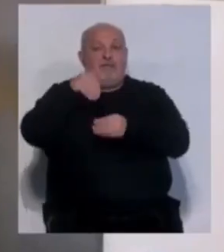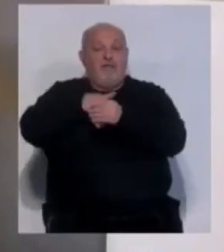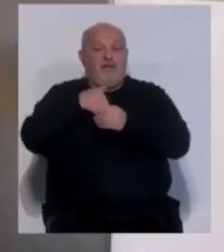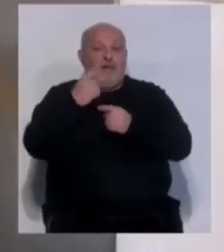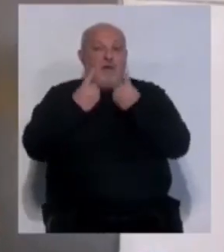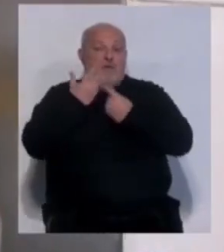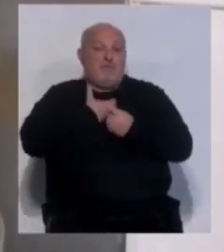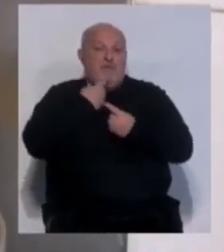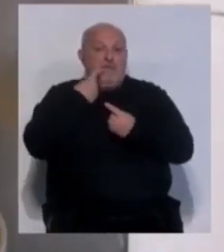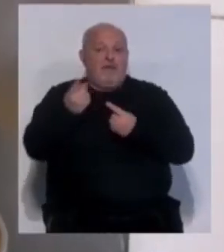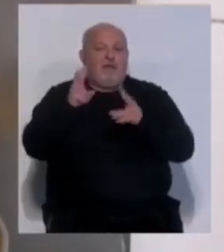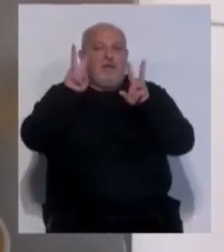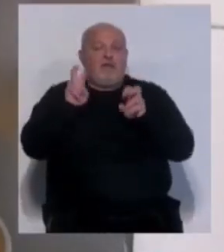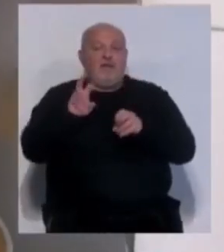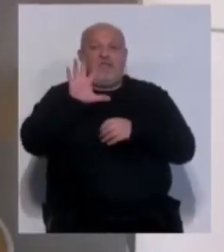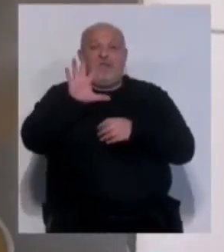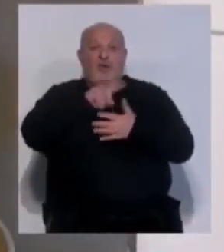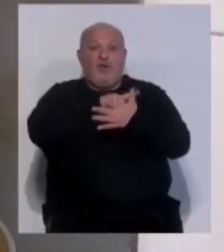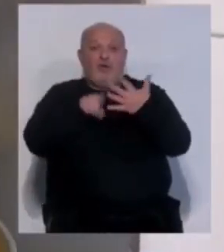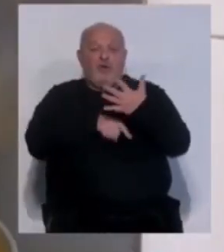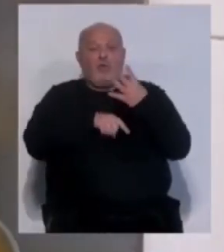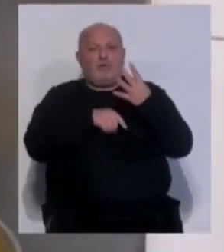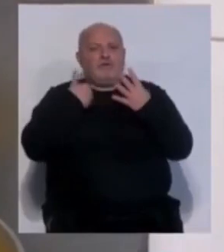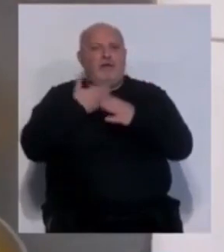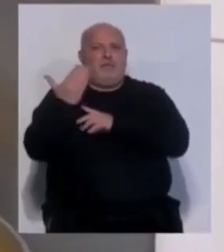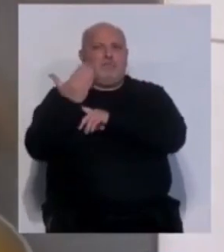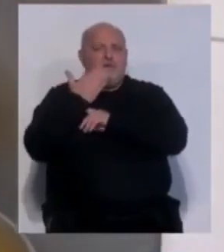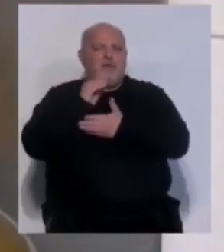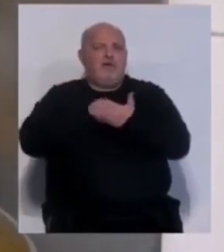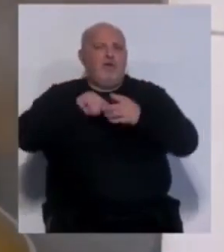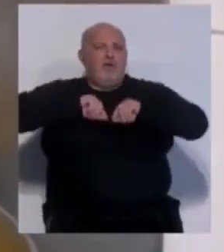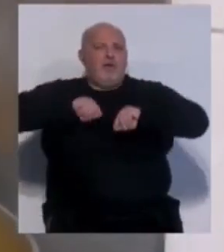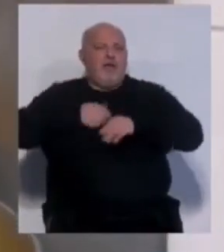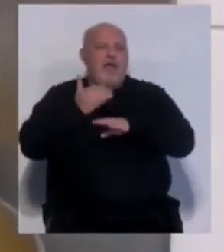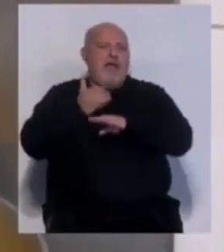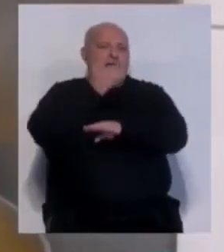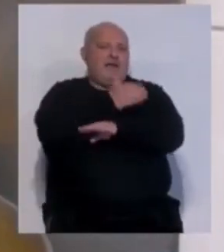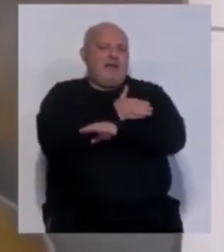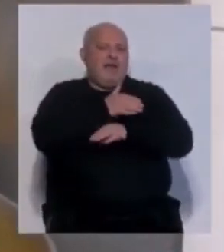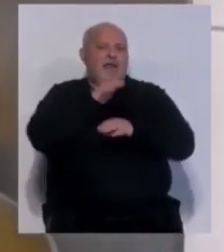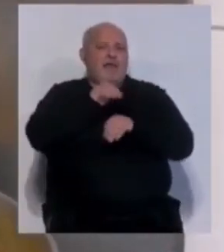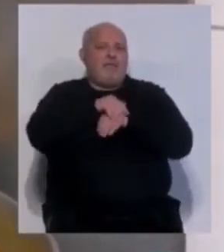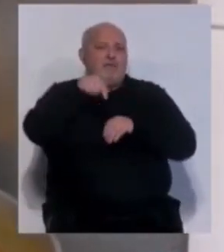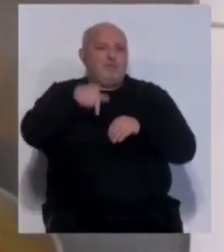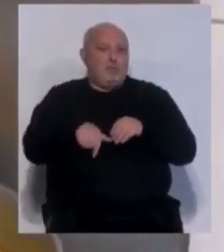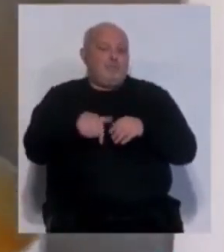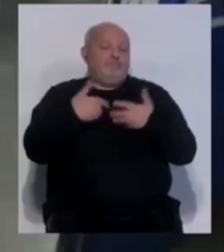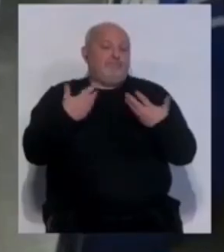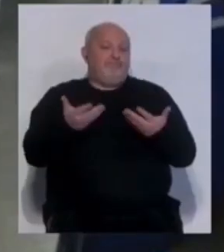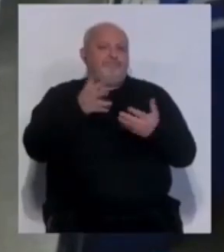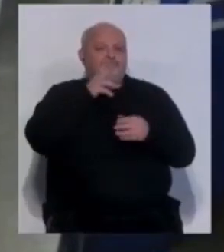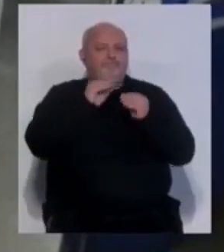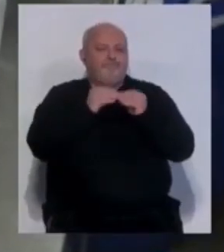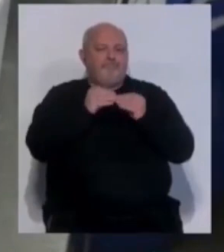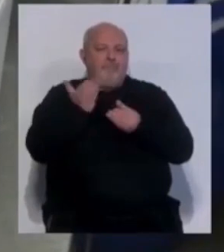desde fuentes municipales que de estas cinco entidades, cuatro han presentado la solicitud de convenio antes que Amigas al Sur y se están tramitando